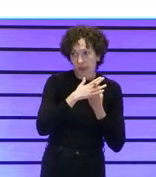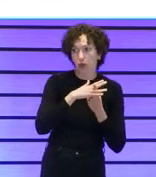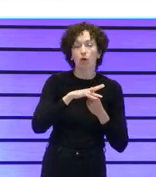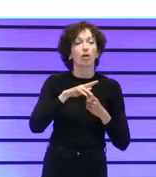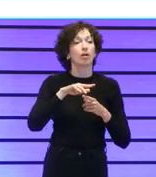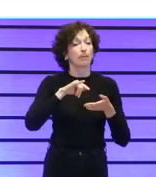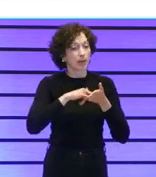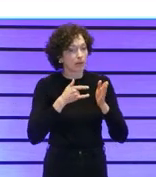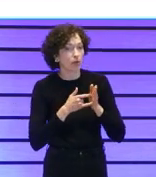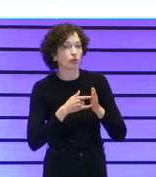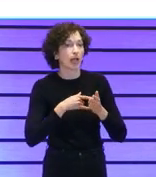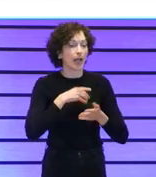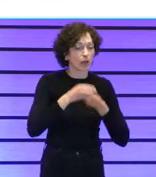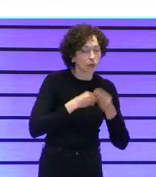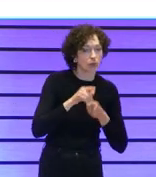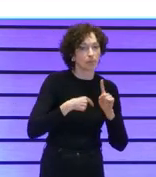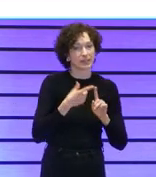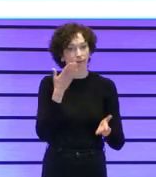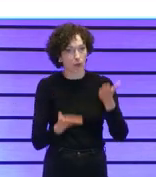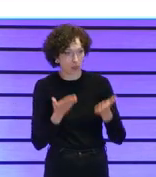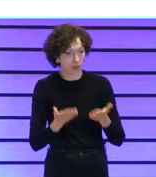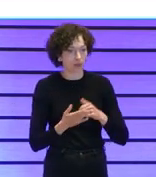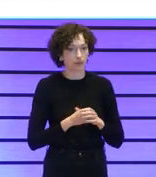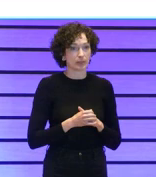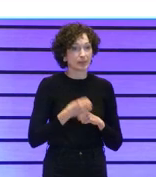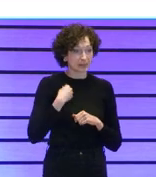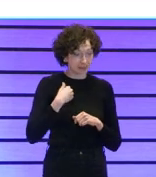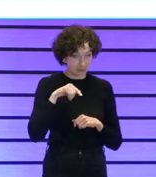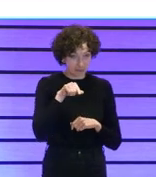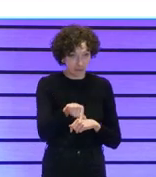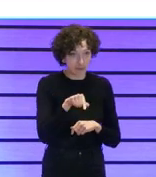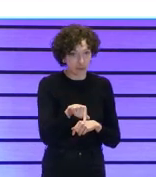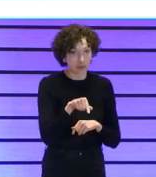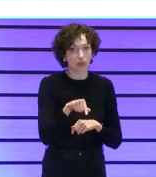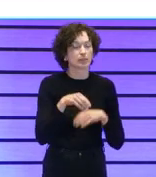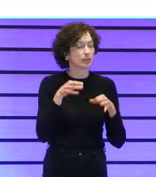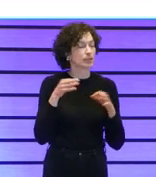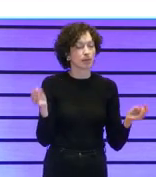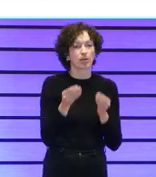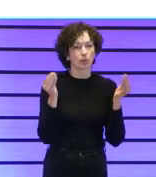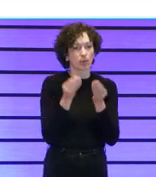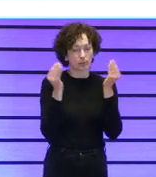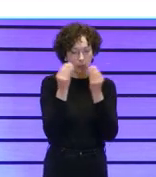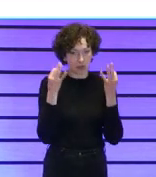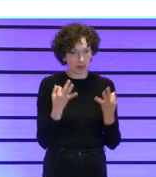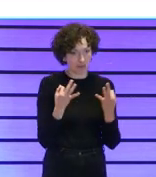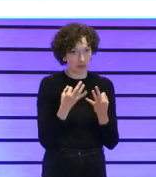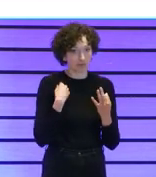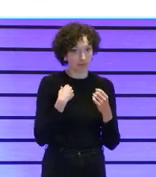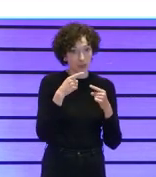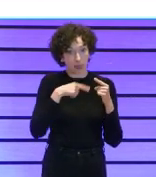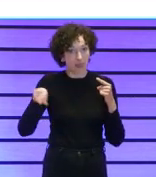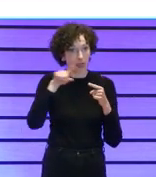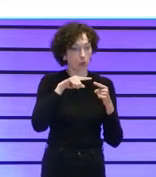planificación la ejecución y la evaluación y ese círculo es un círculo de mejora continua y de esto va el círculo